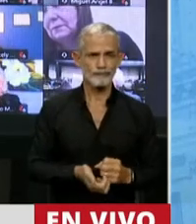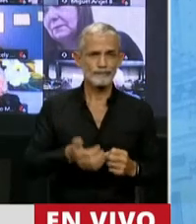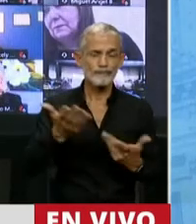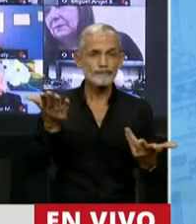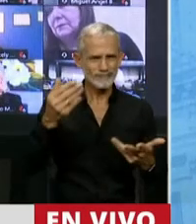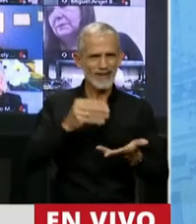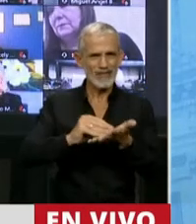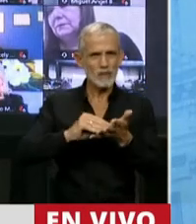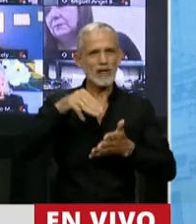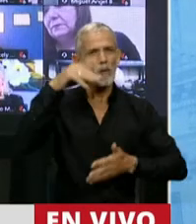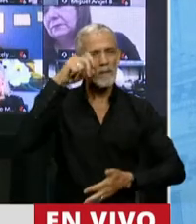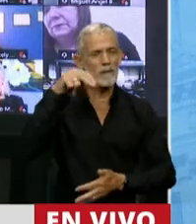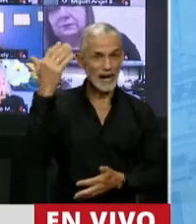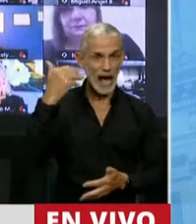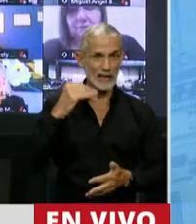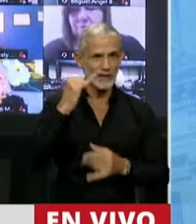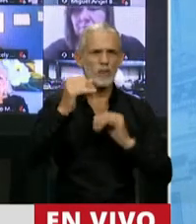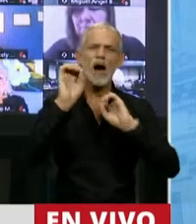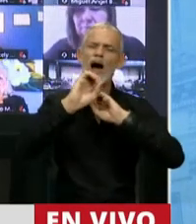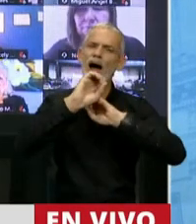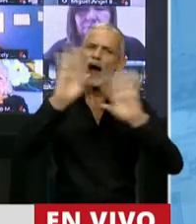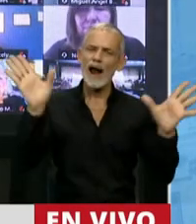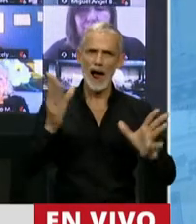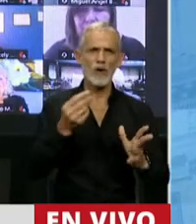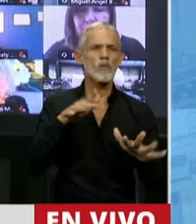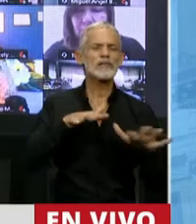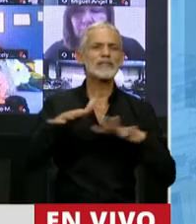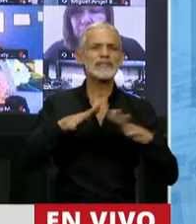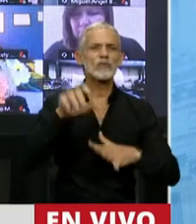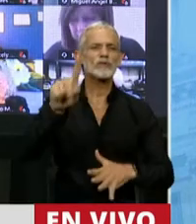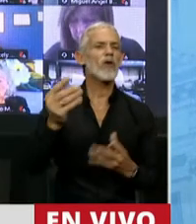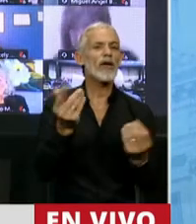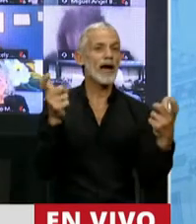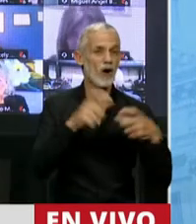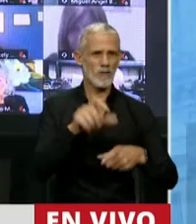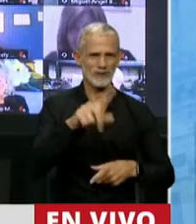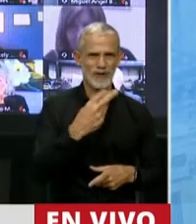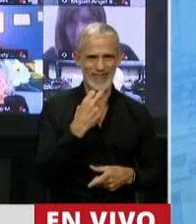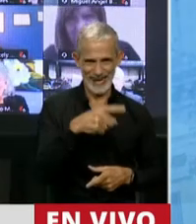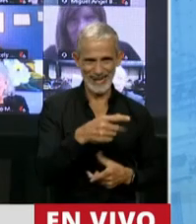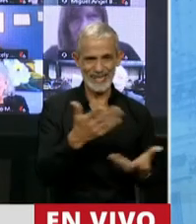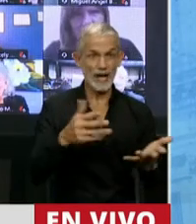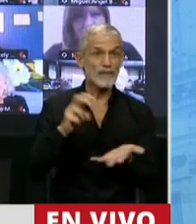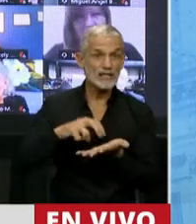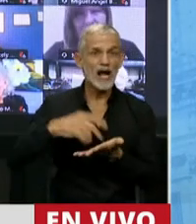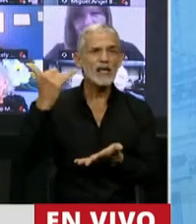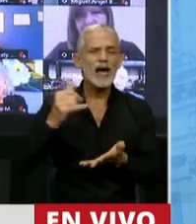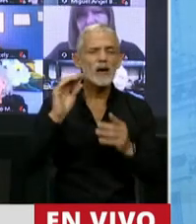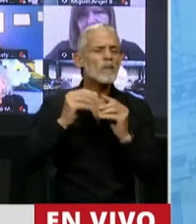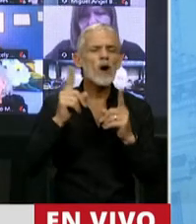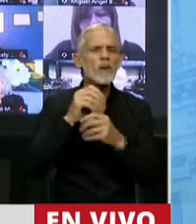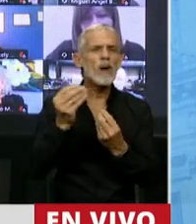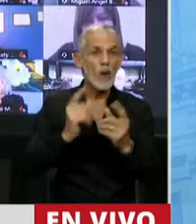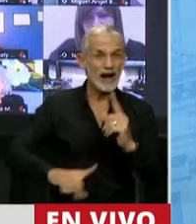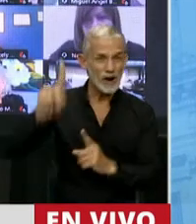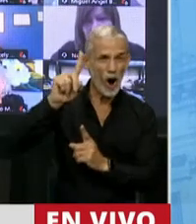expresaba el diputado Mena con toda claridad la situación de la Comisión de Energía. Salta tiene un grave problema y